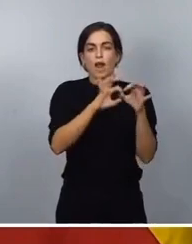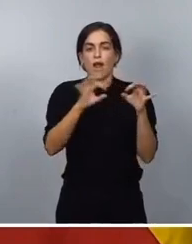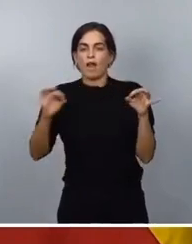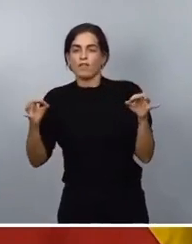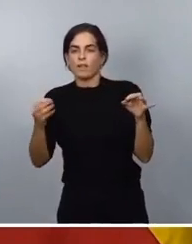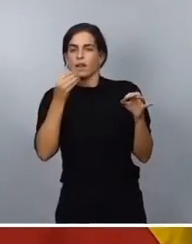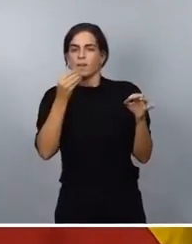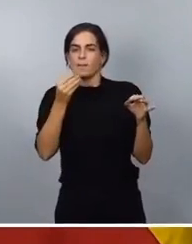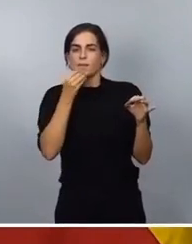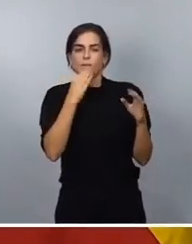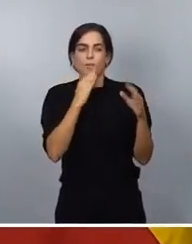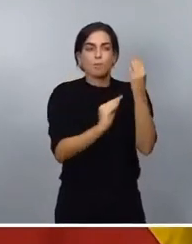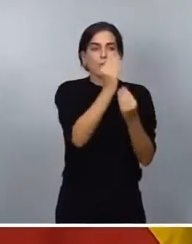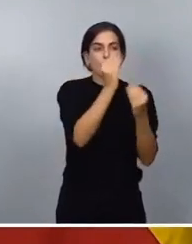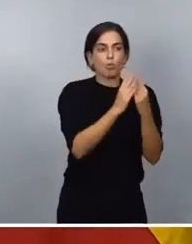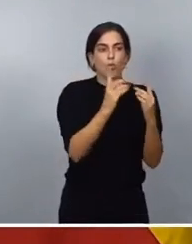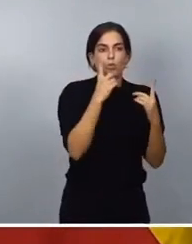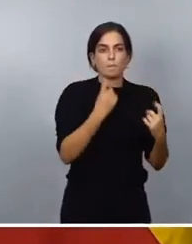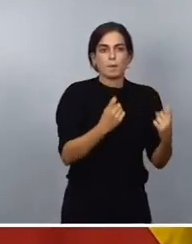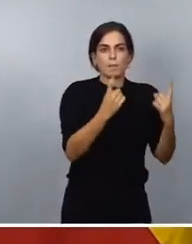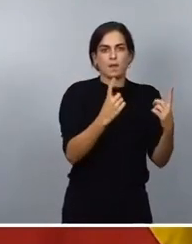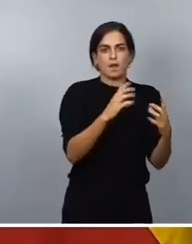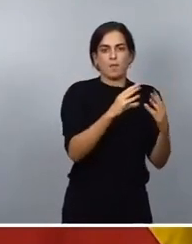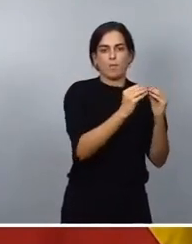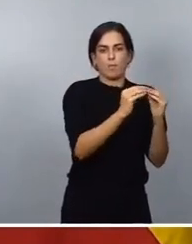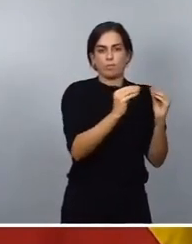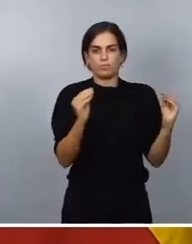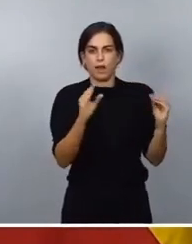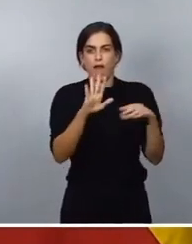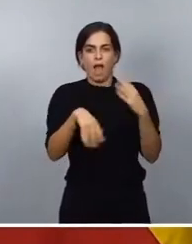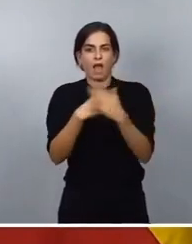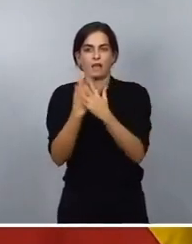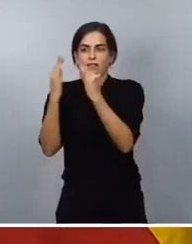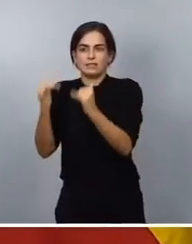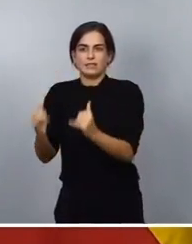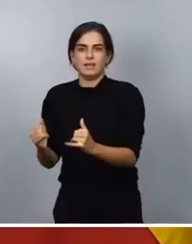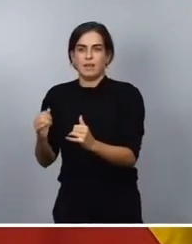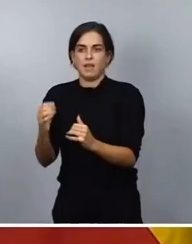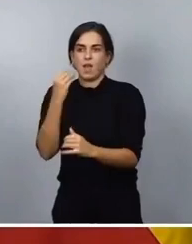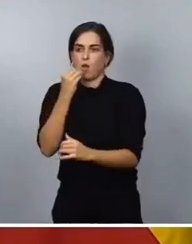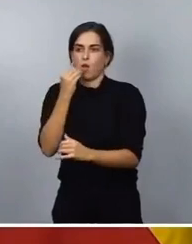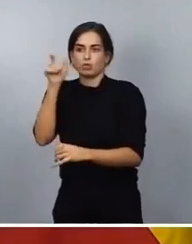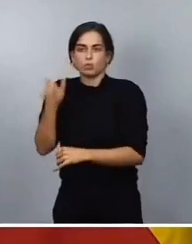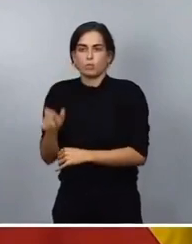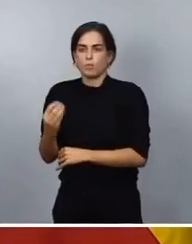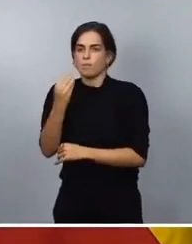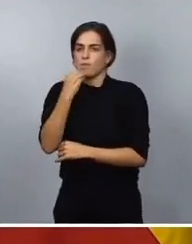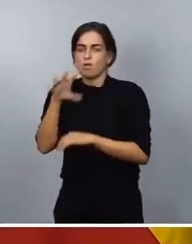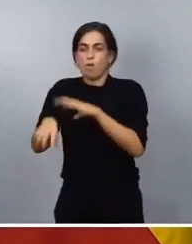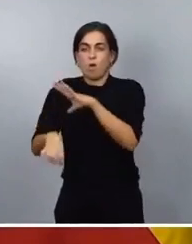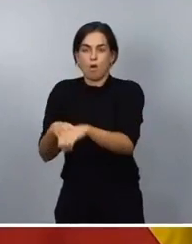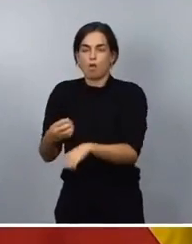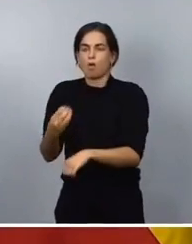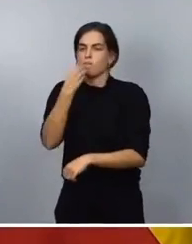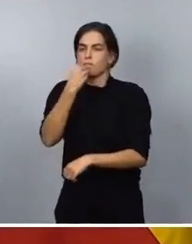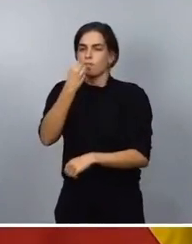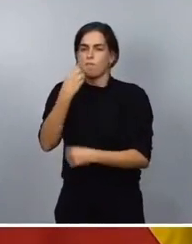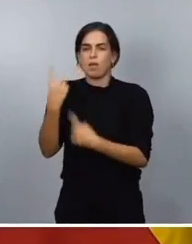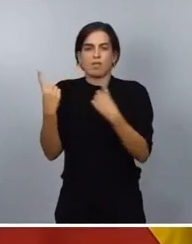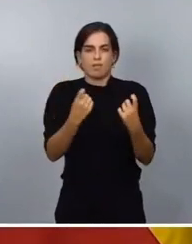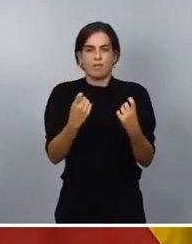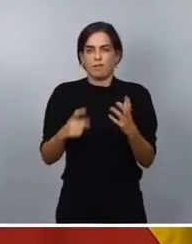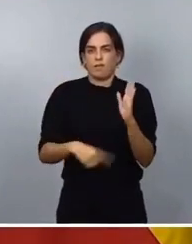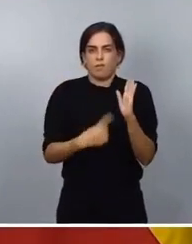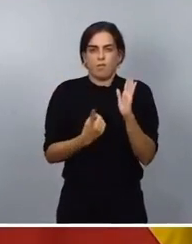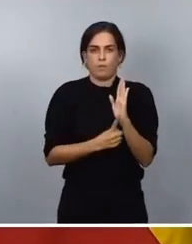primaria hasta el destinatario final, hasta el consumidor, en el sentido de que en